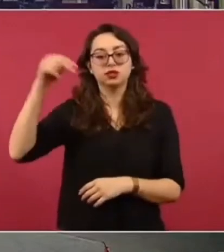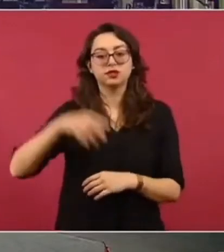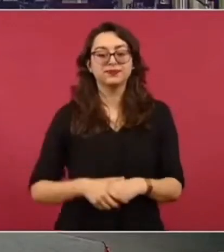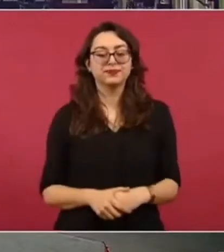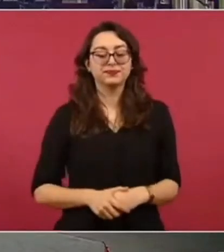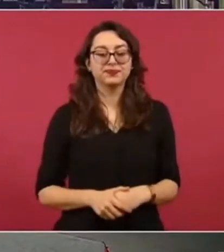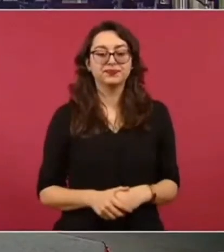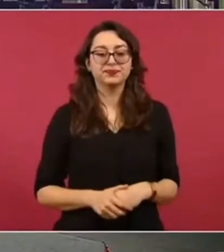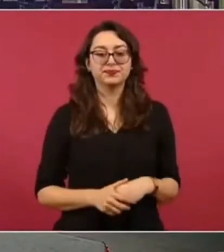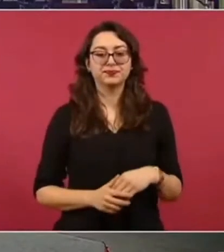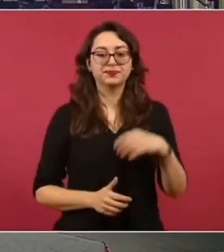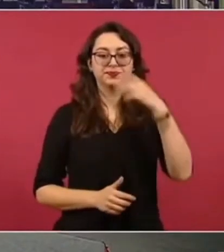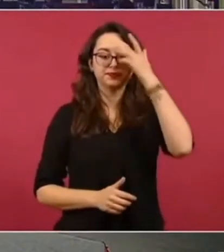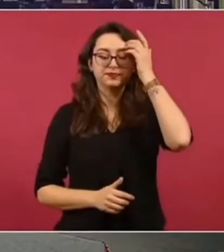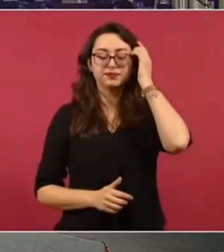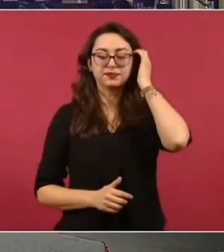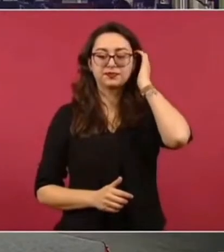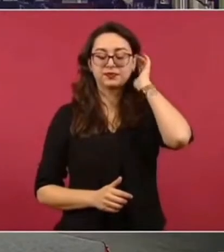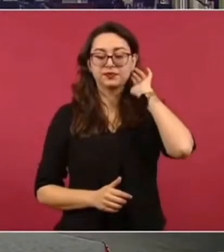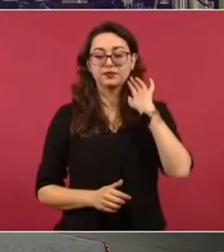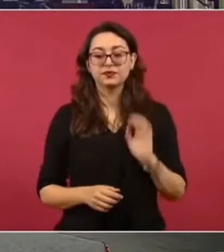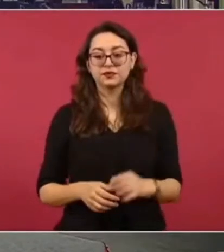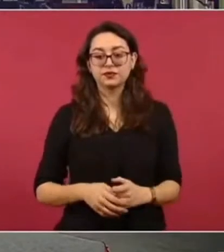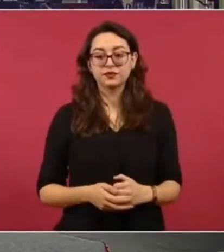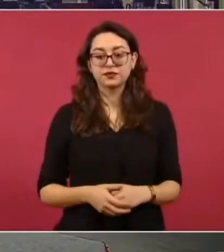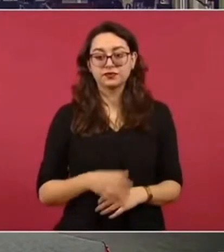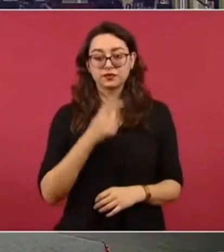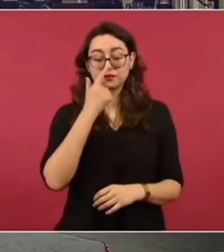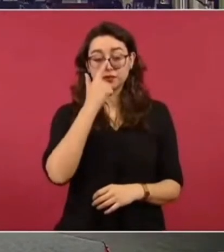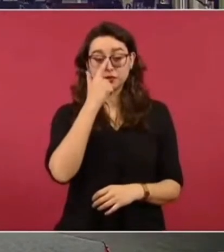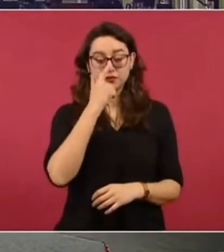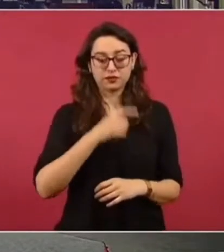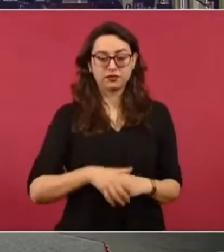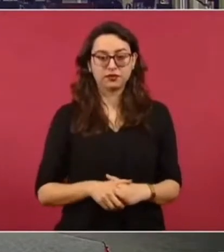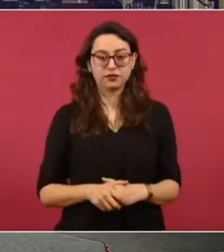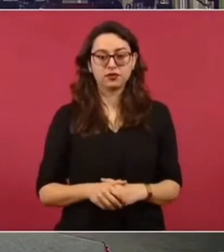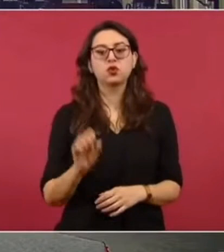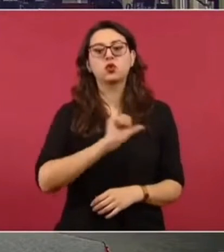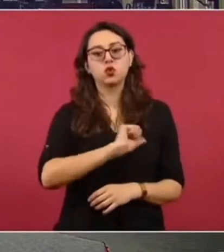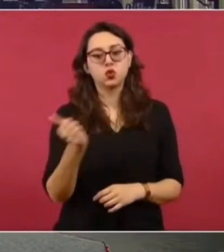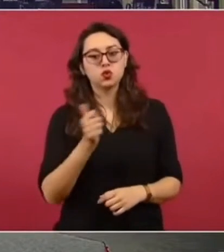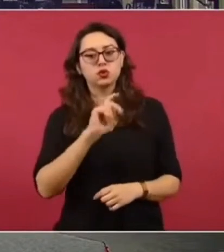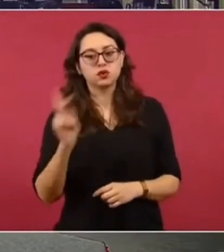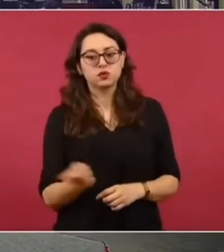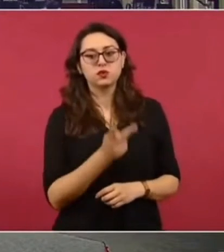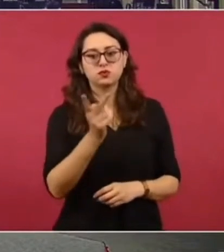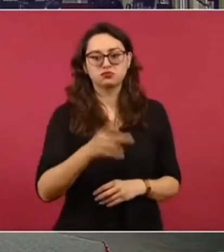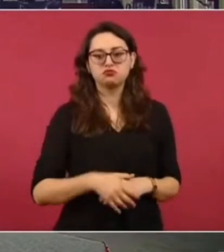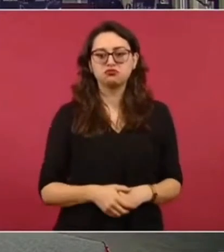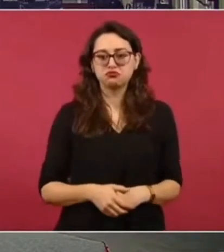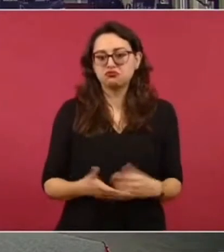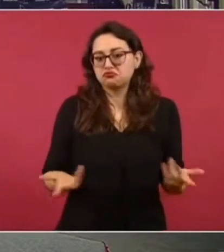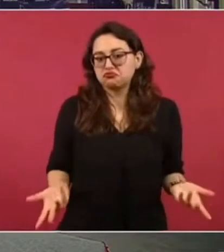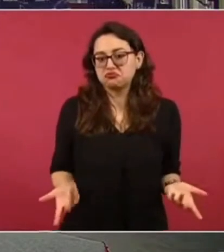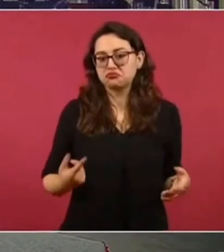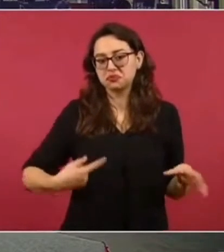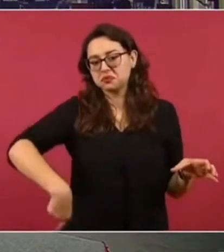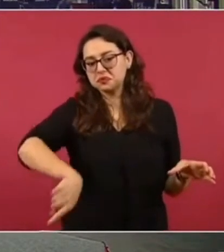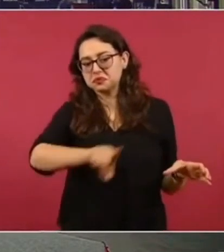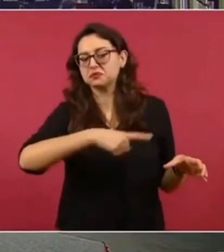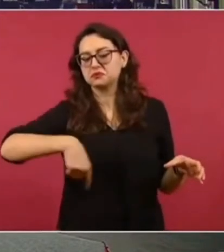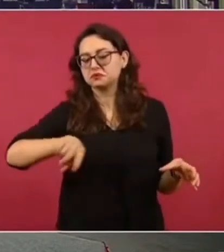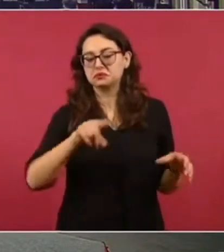Permite, señor presidente. Bueno, como usted lo ha dicho, bueno, ya no son conservadores, son delincuentes o